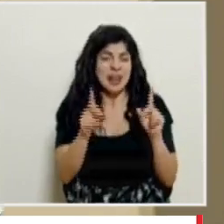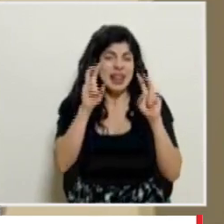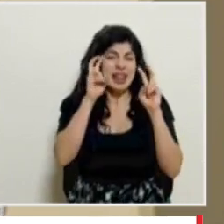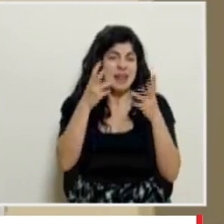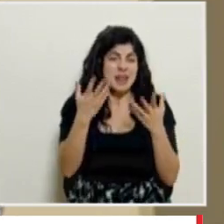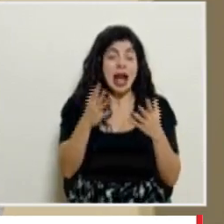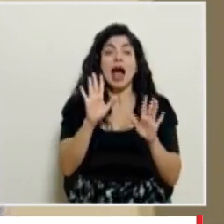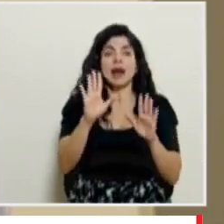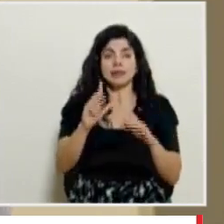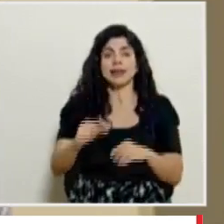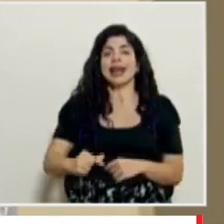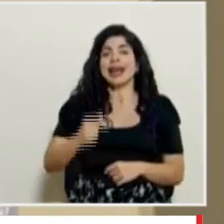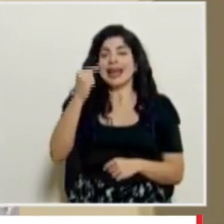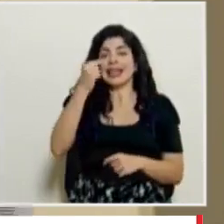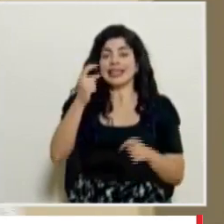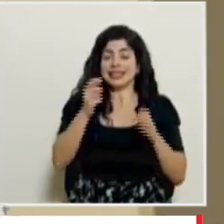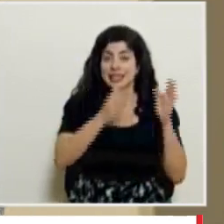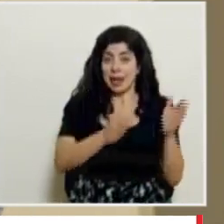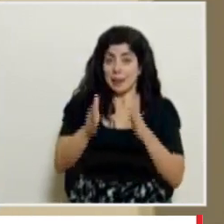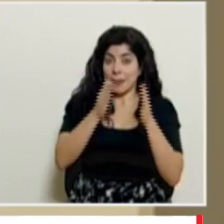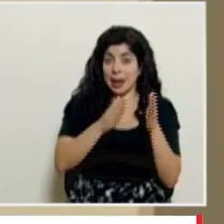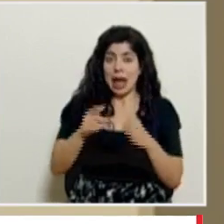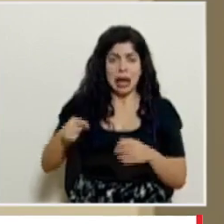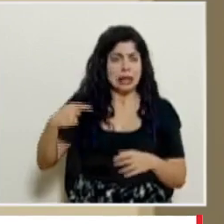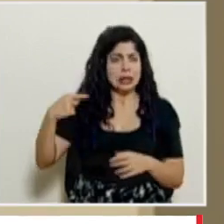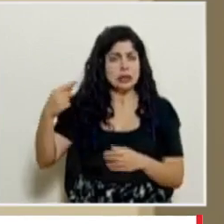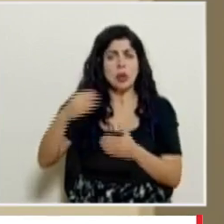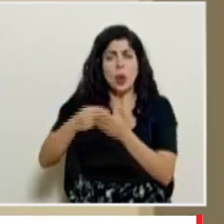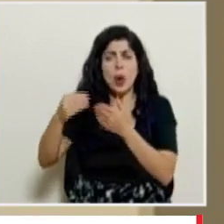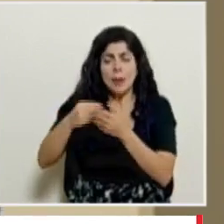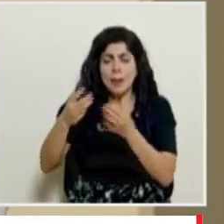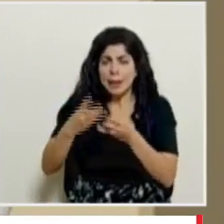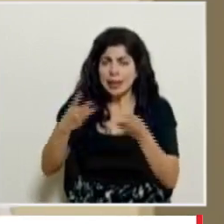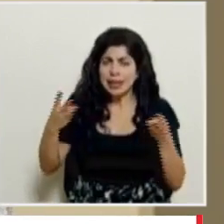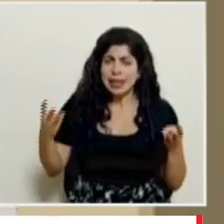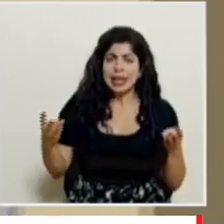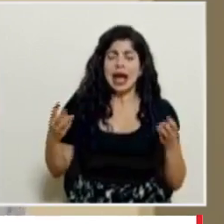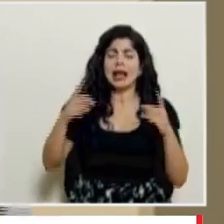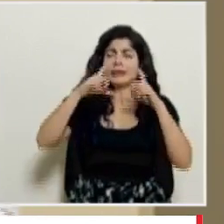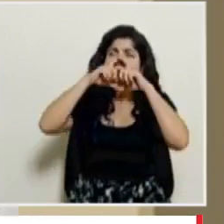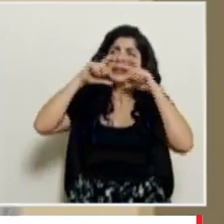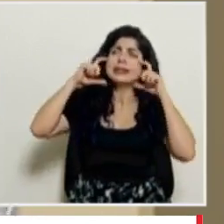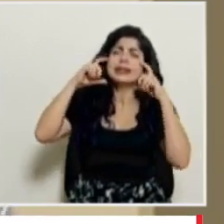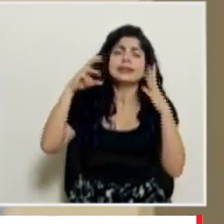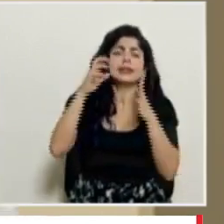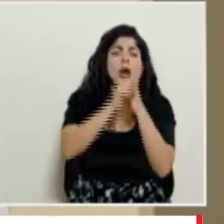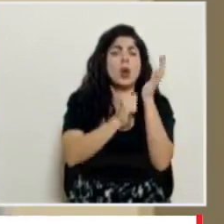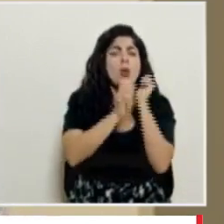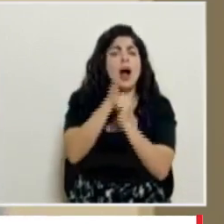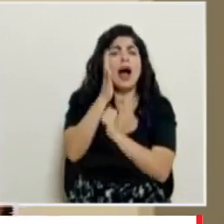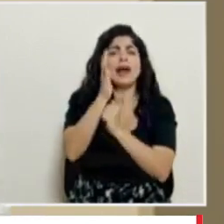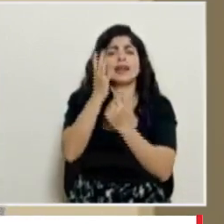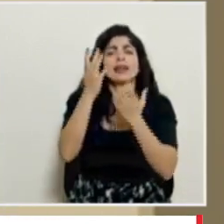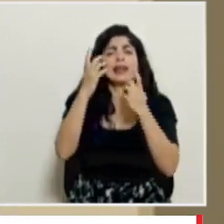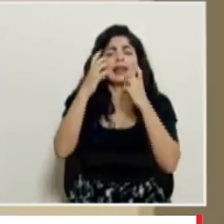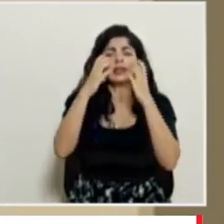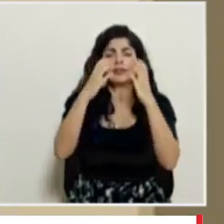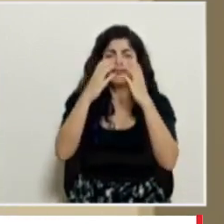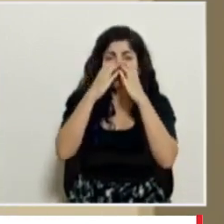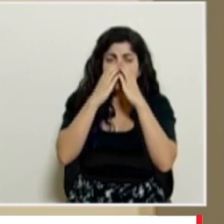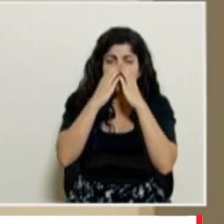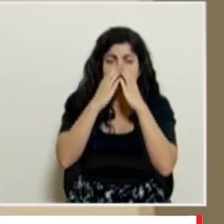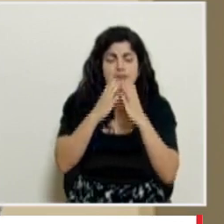bueno y la gerencia logística ha estado constantemente comprando insumos mascarillas guantes cubrebocas